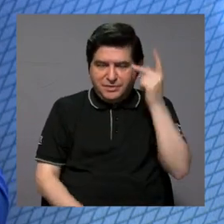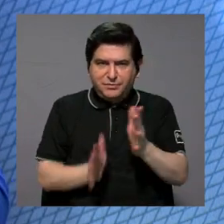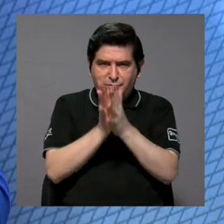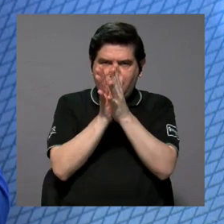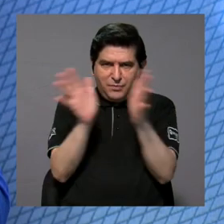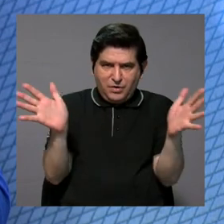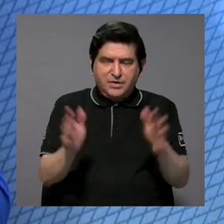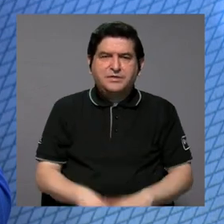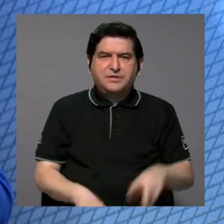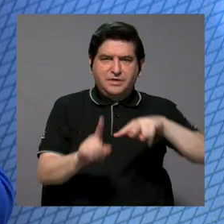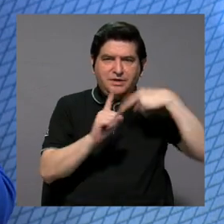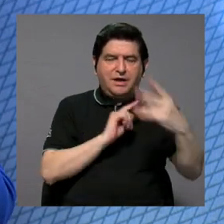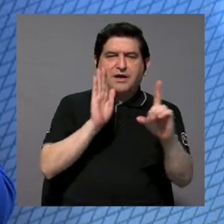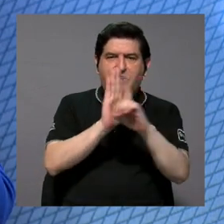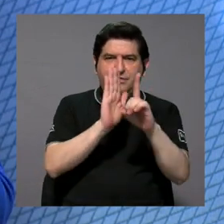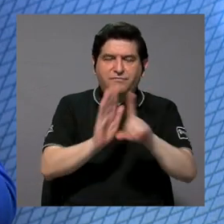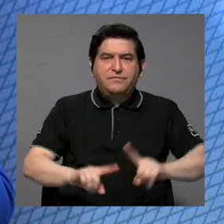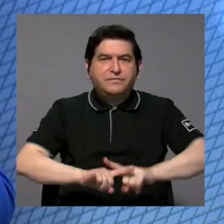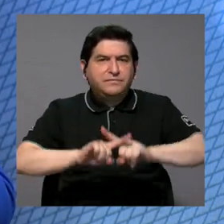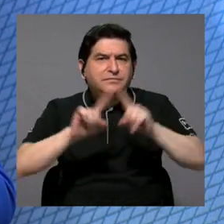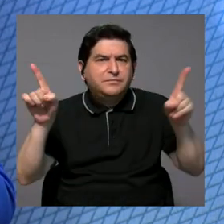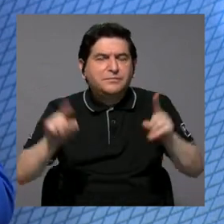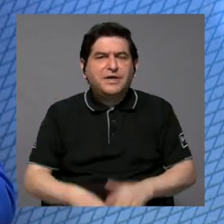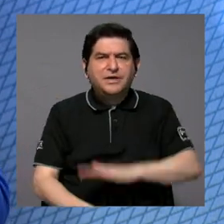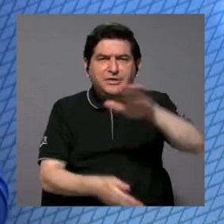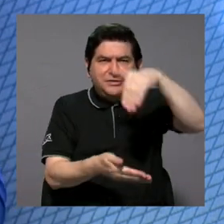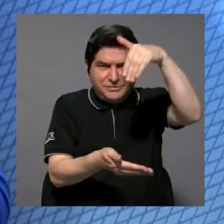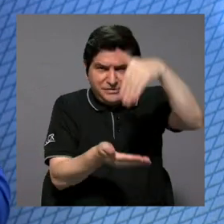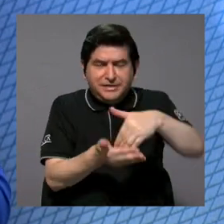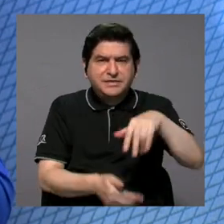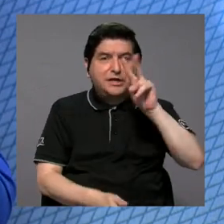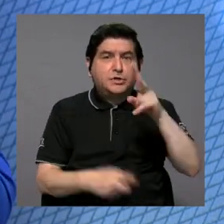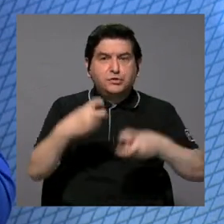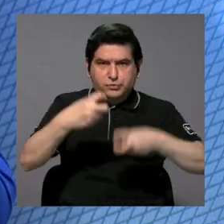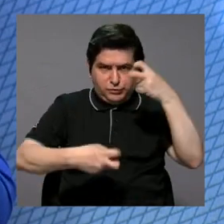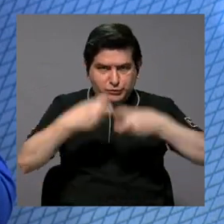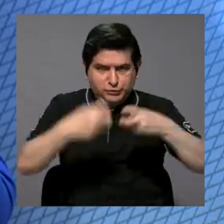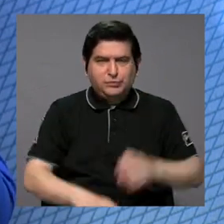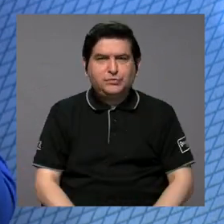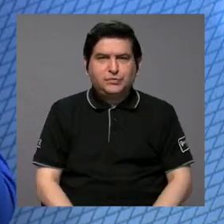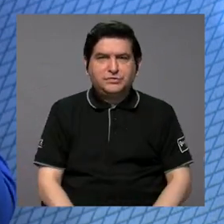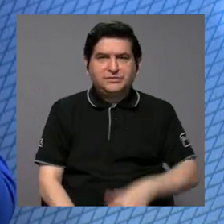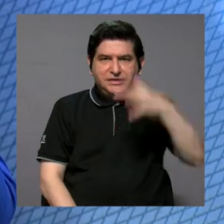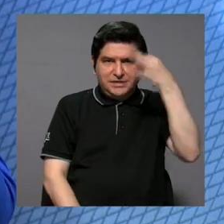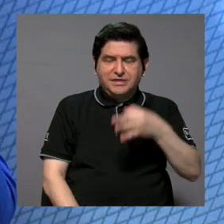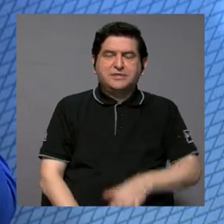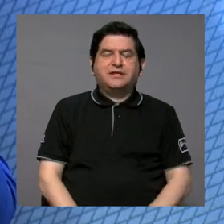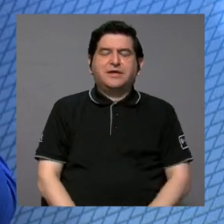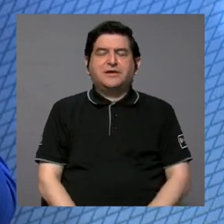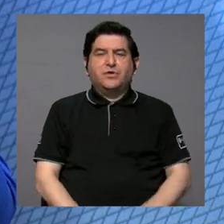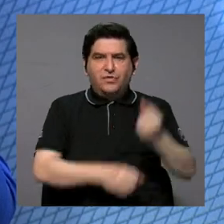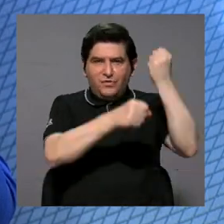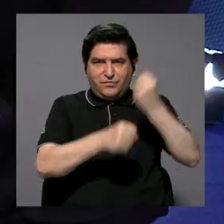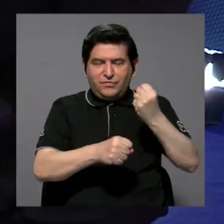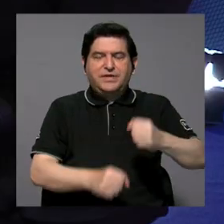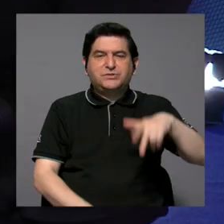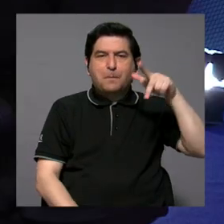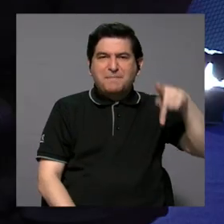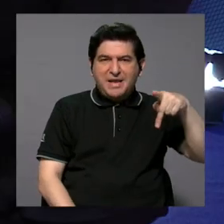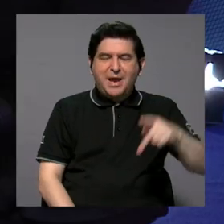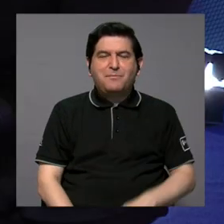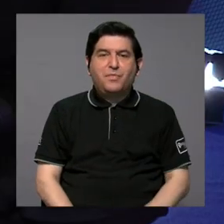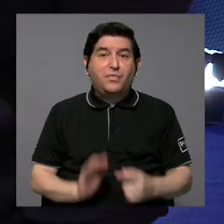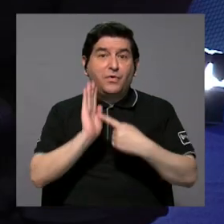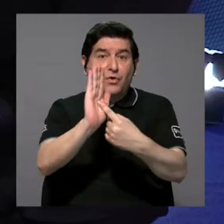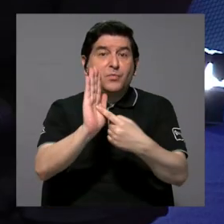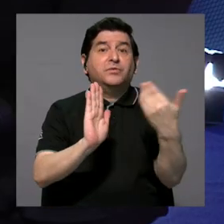desde un enfoque de derecho, pero digamos muy centrados en dos de los problemas que desde el criterio de Pan y Amor y lo que demuestra la evidencia es lo